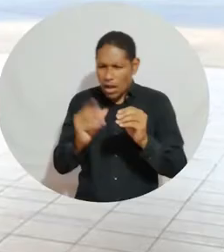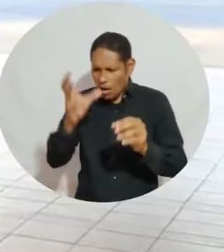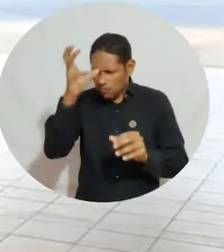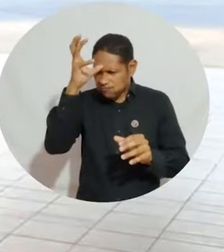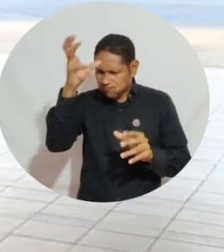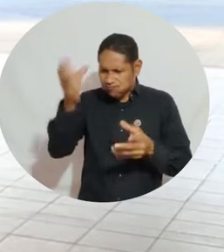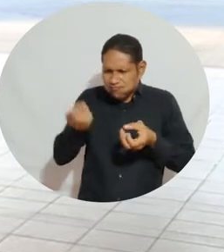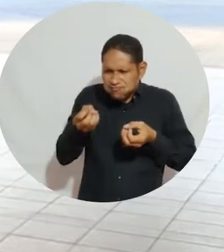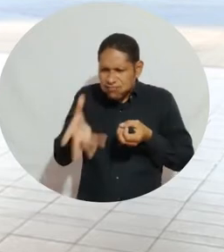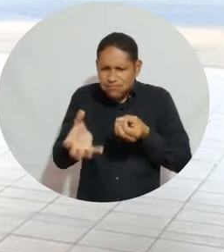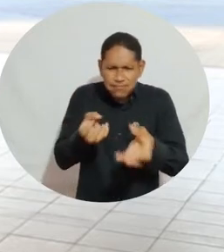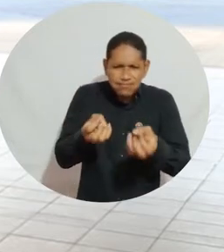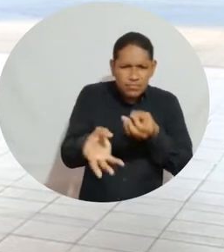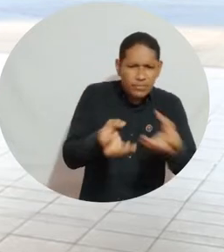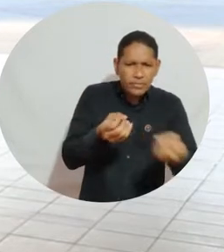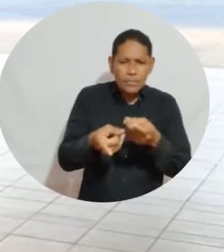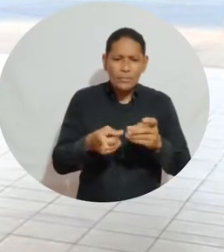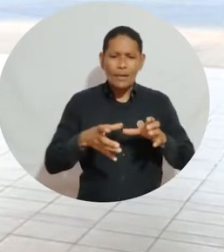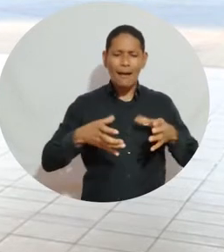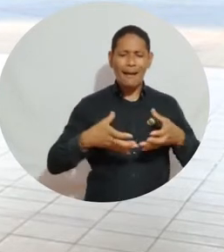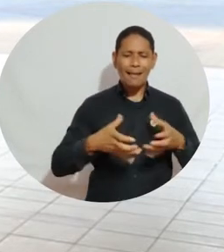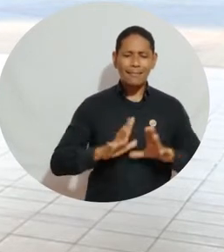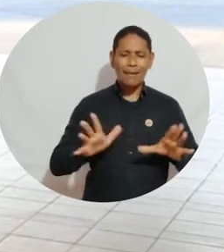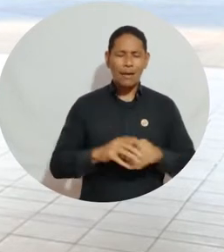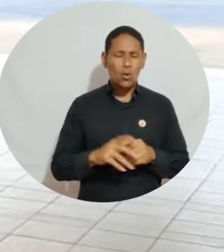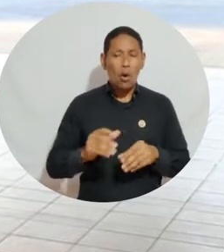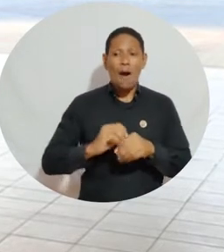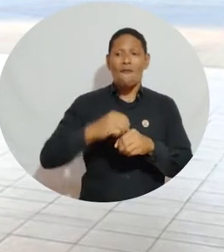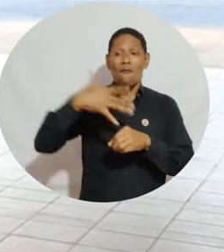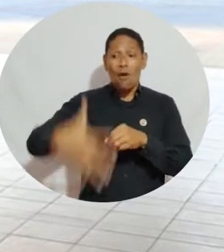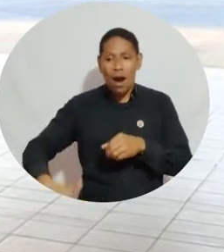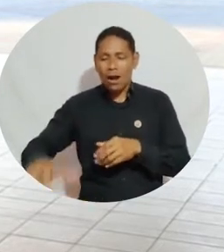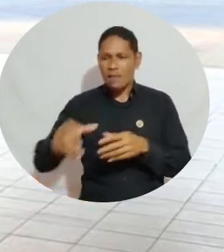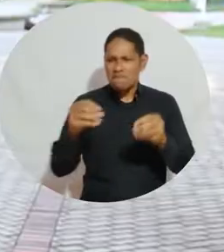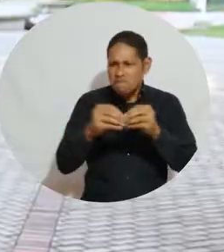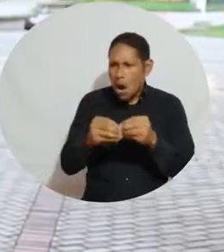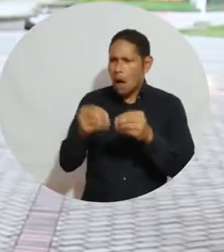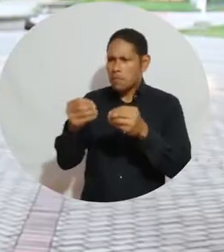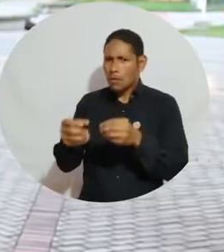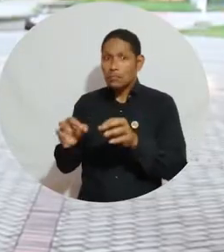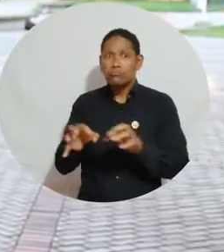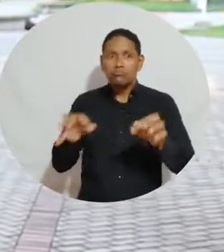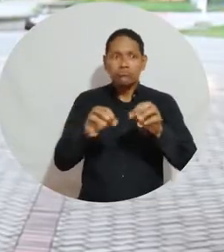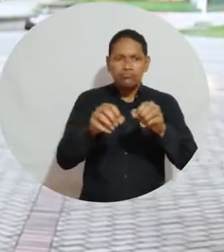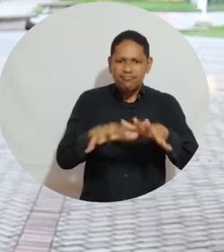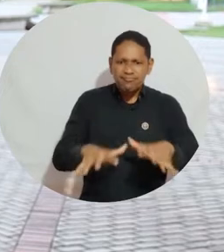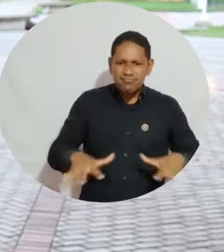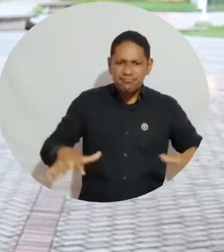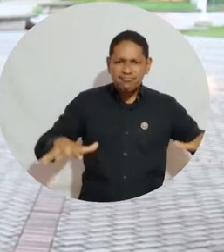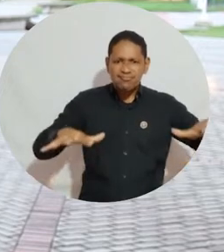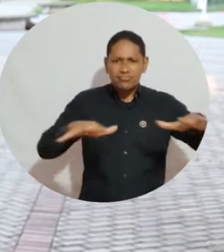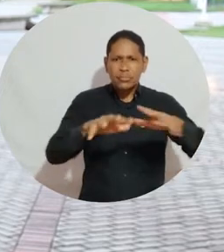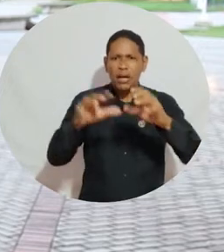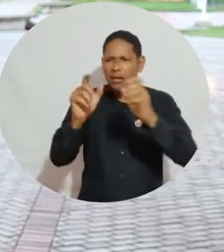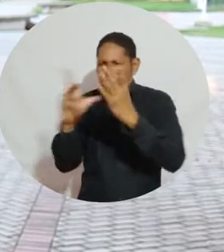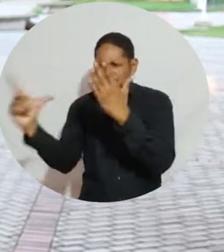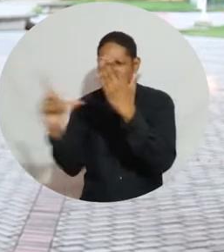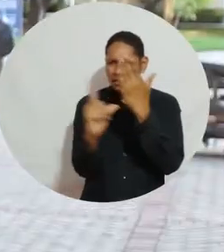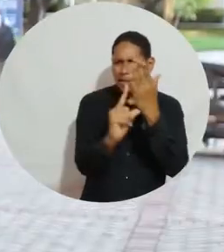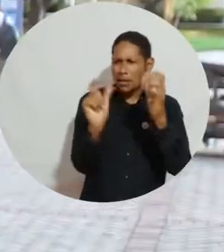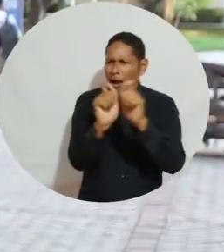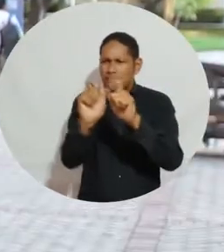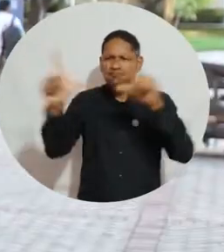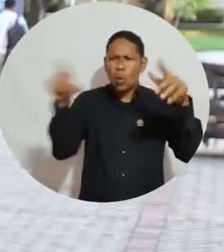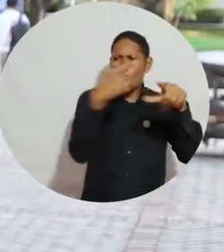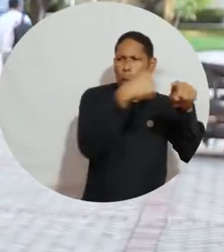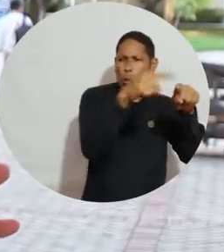académica para poder ampliar sus conocimientos, que no solamente se deben limitar a estar en un salón de clases. Debemos seguir fortaleciendo todos estos escenarios